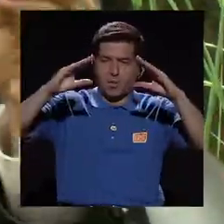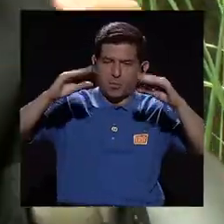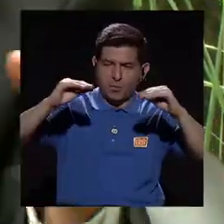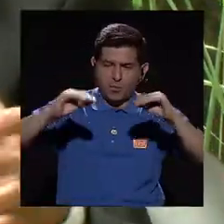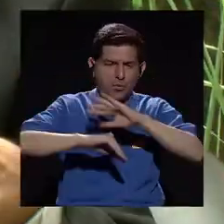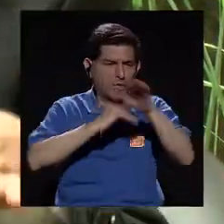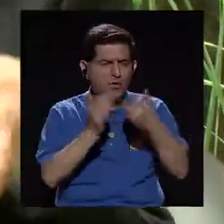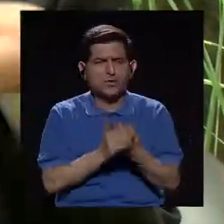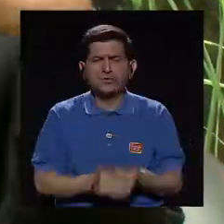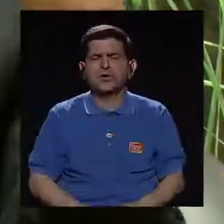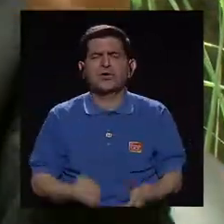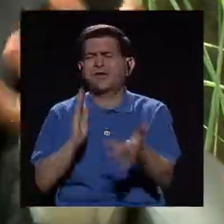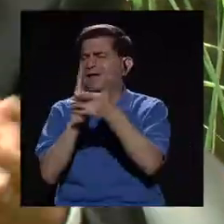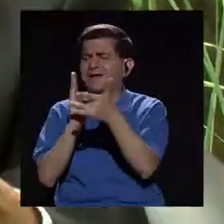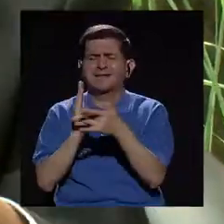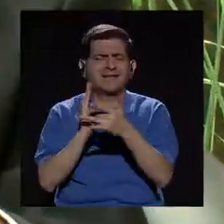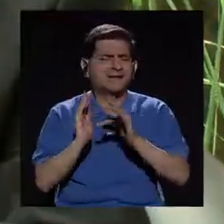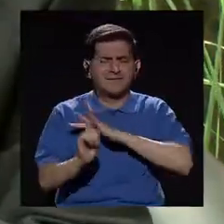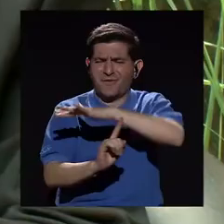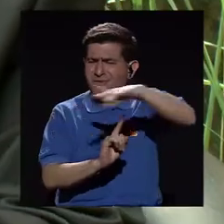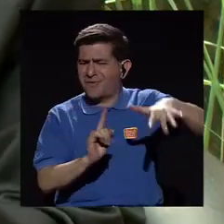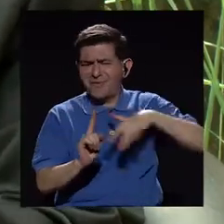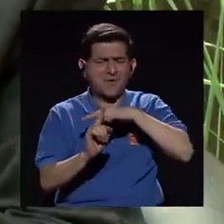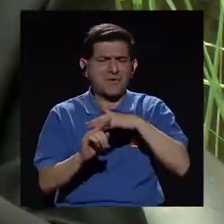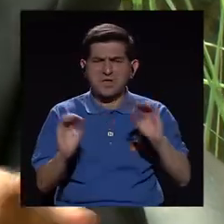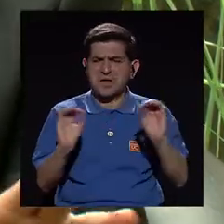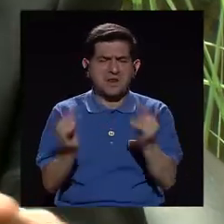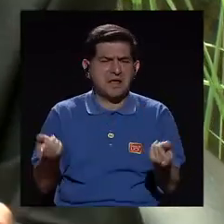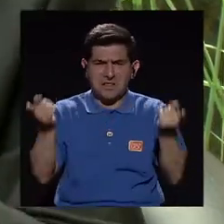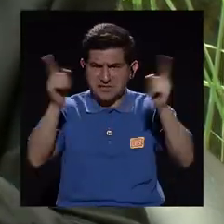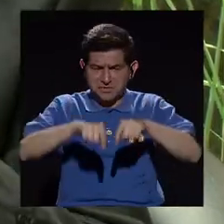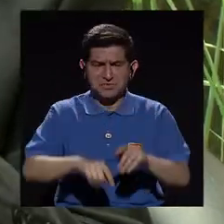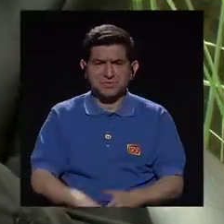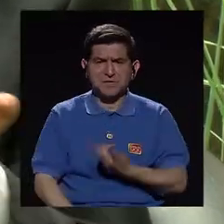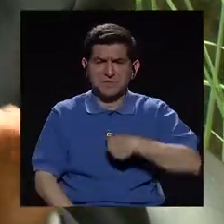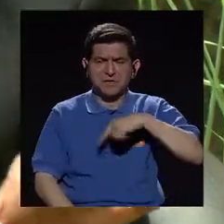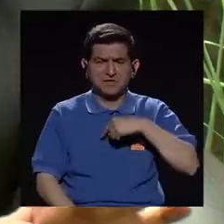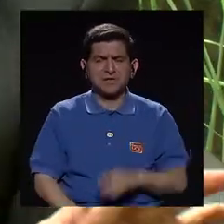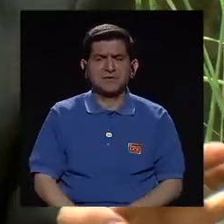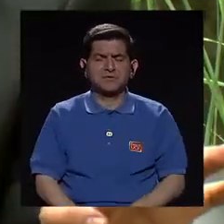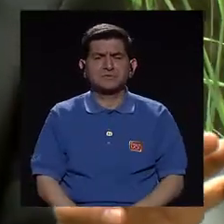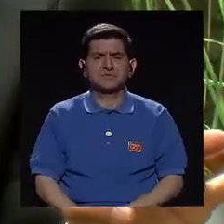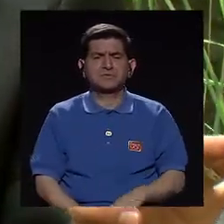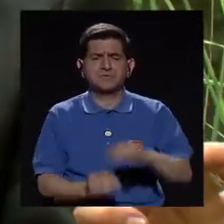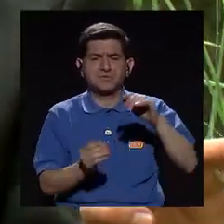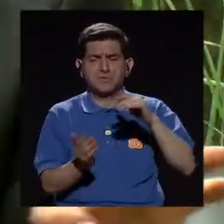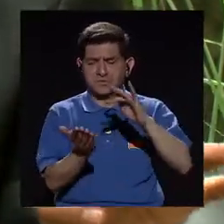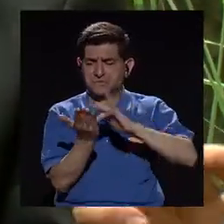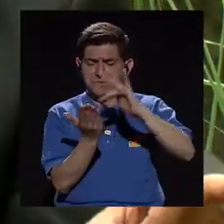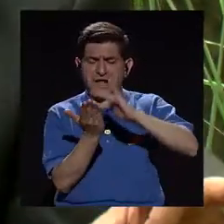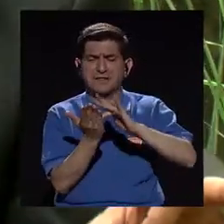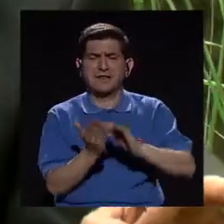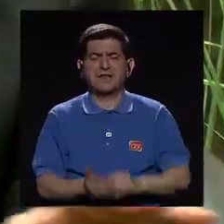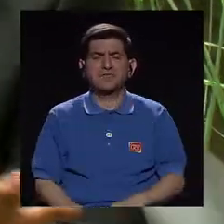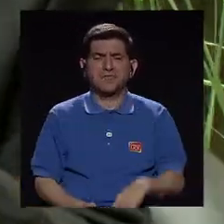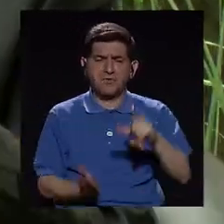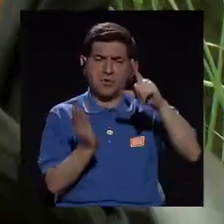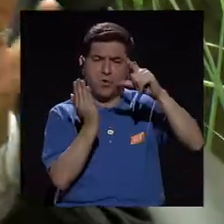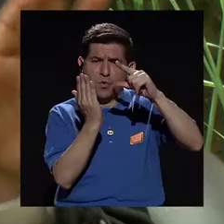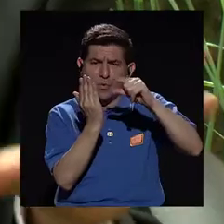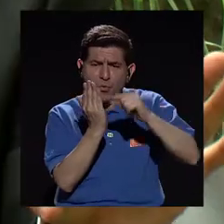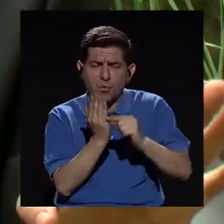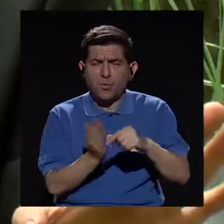Todos esos aparatos que nos rodean, nada va a pasar si le quitamos el volumen al celular por unos minutos,